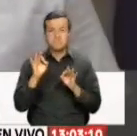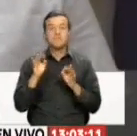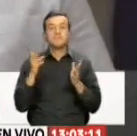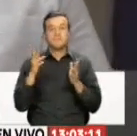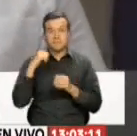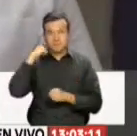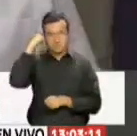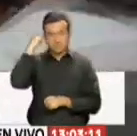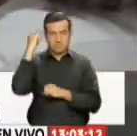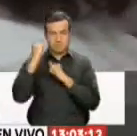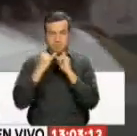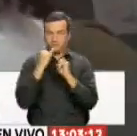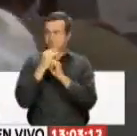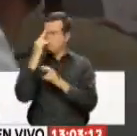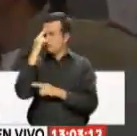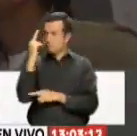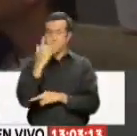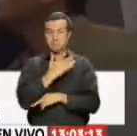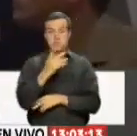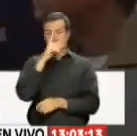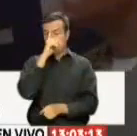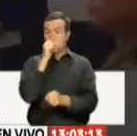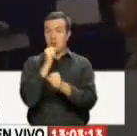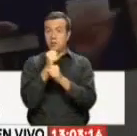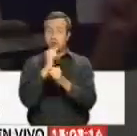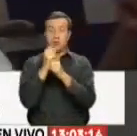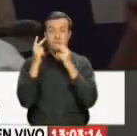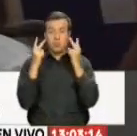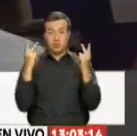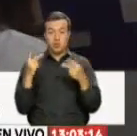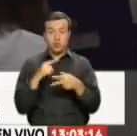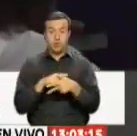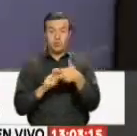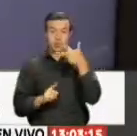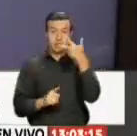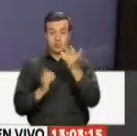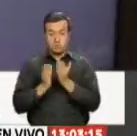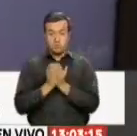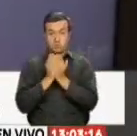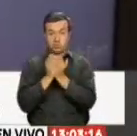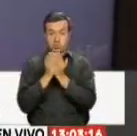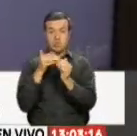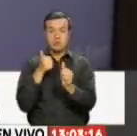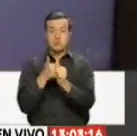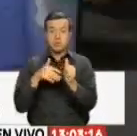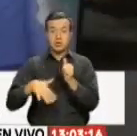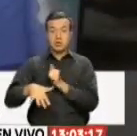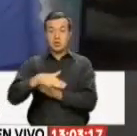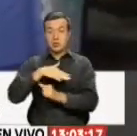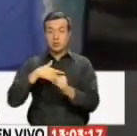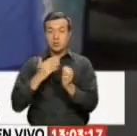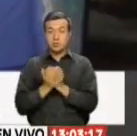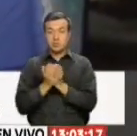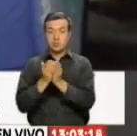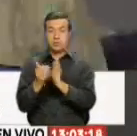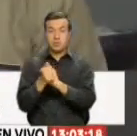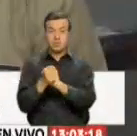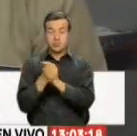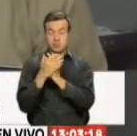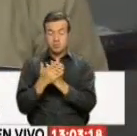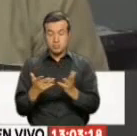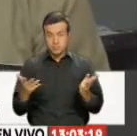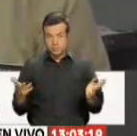el derecho internacional. Gracias a ese trabajo, se detectó que tres flotas pesqueras extranjeras estarían aproximando a la zona económica exclusiva de Ecuador.